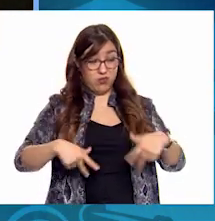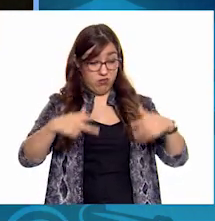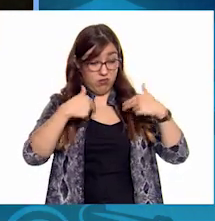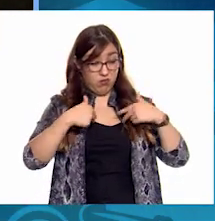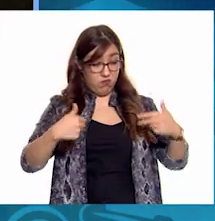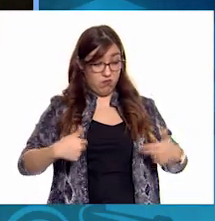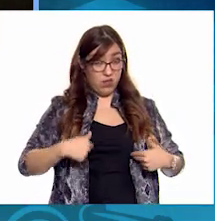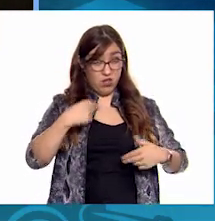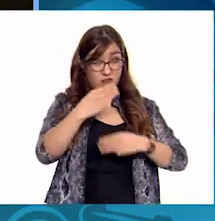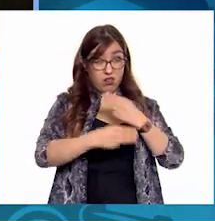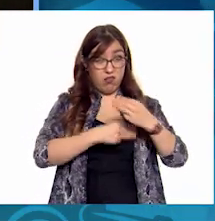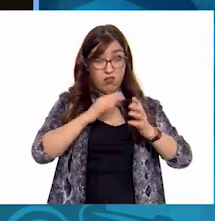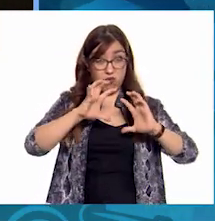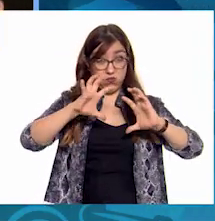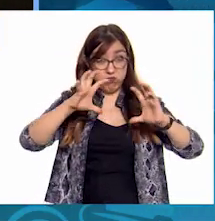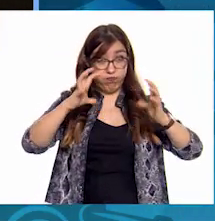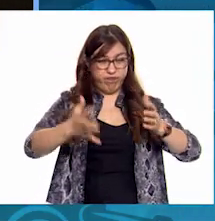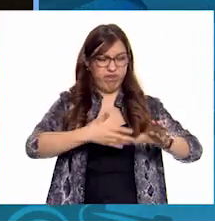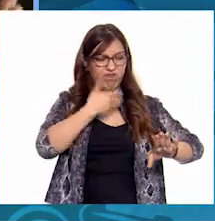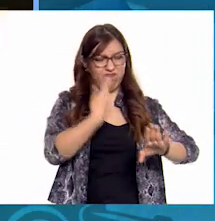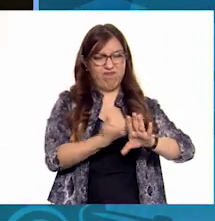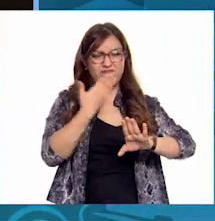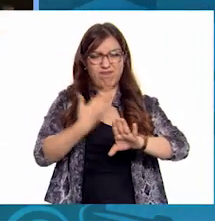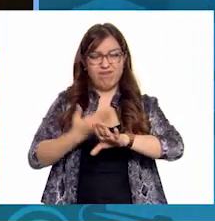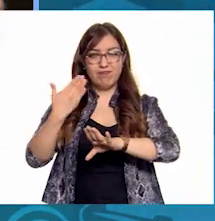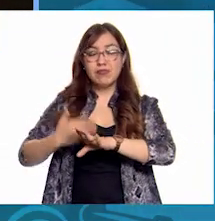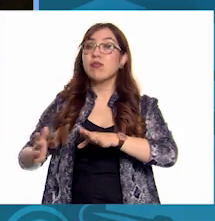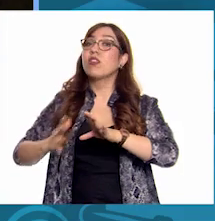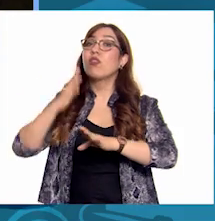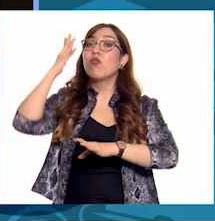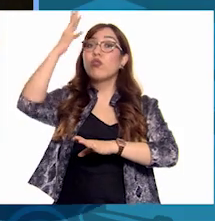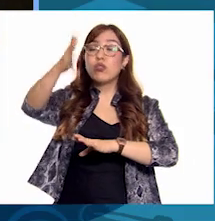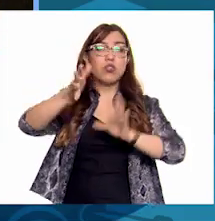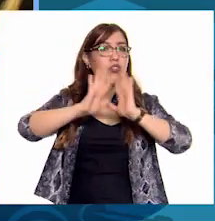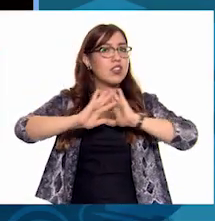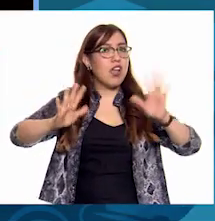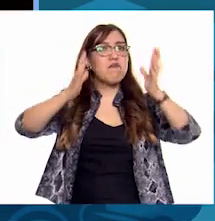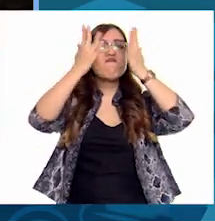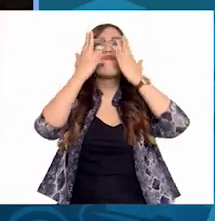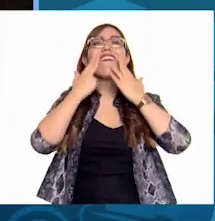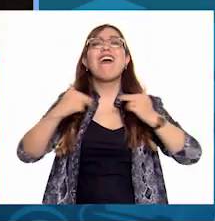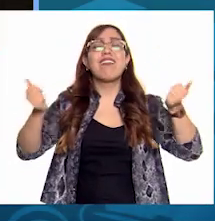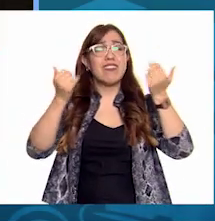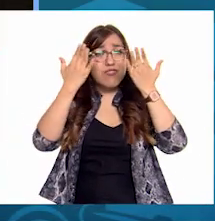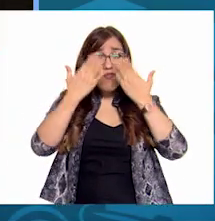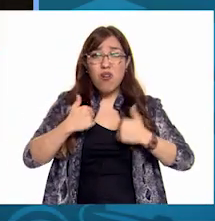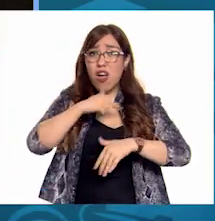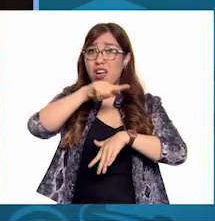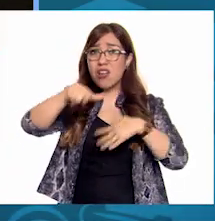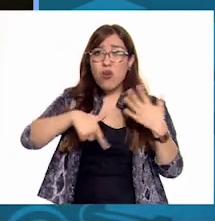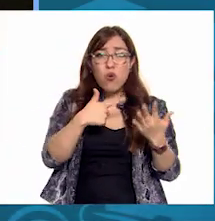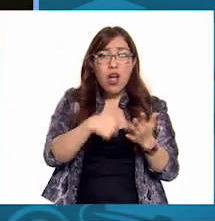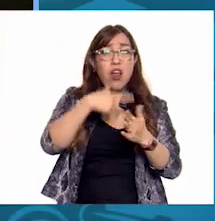naturaleza Pronto no quedaría ningún rincón en la galaxia En cual poder vivir